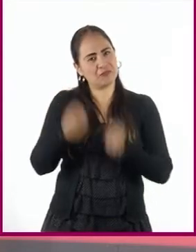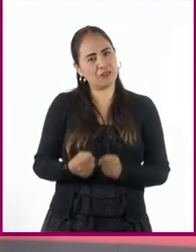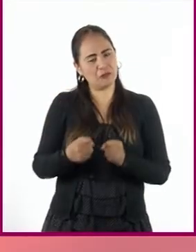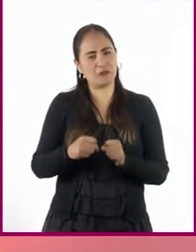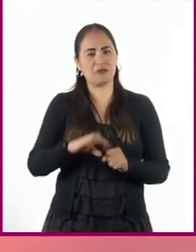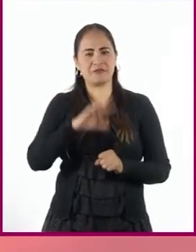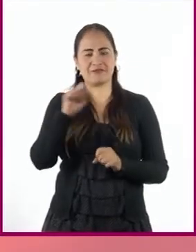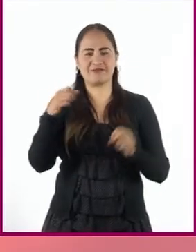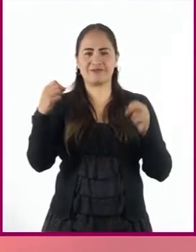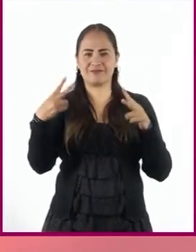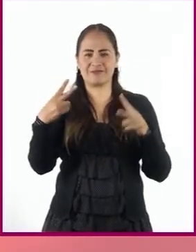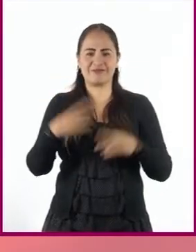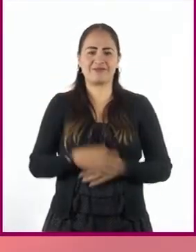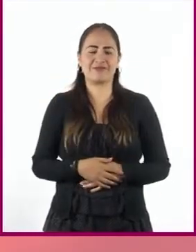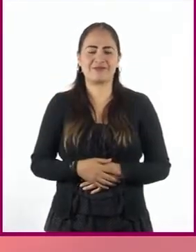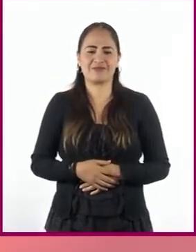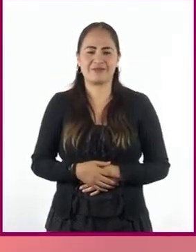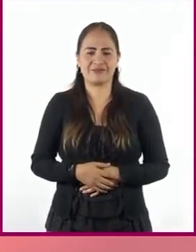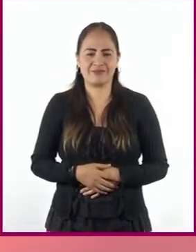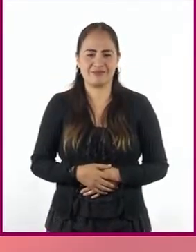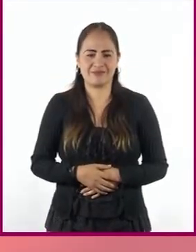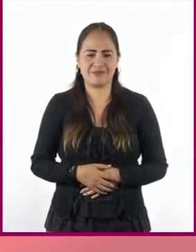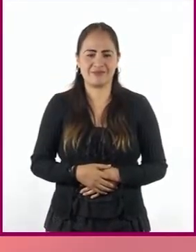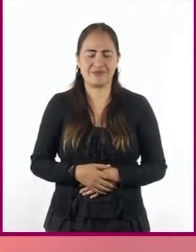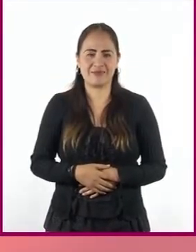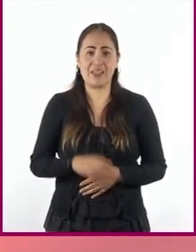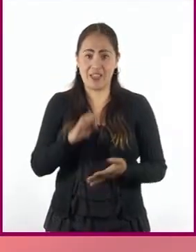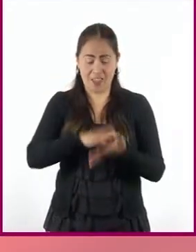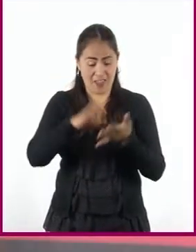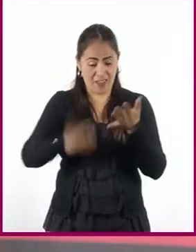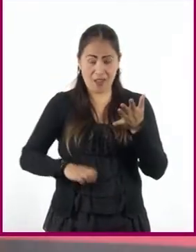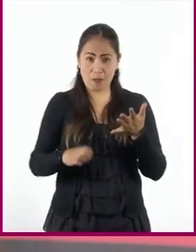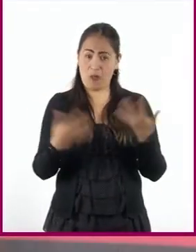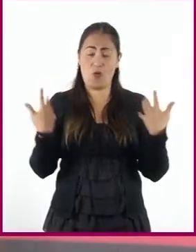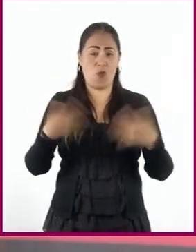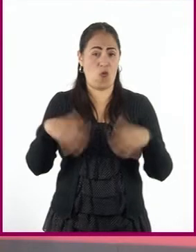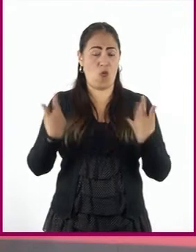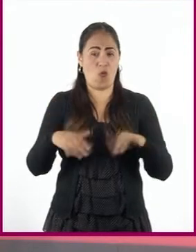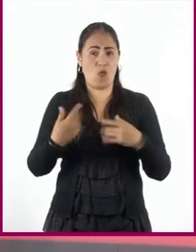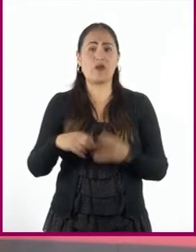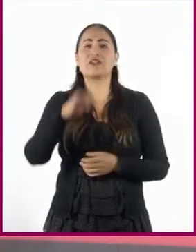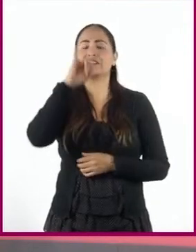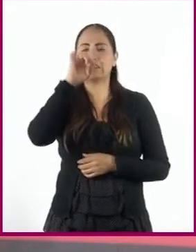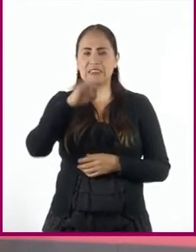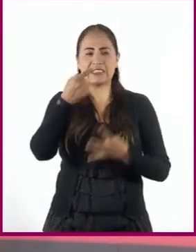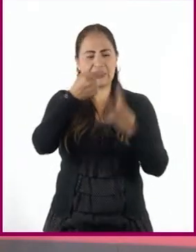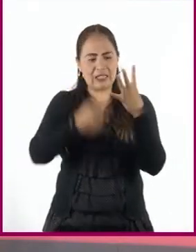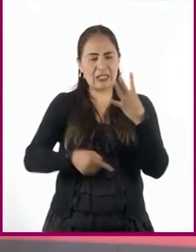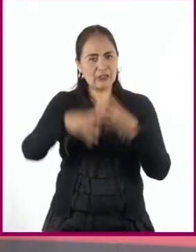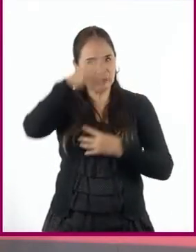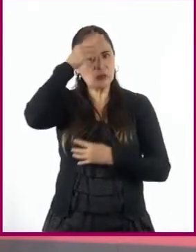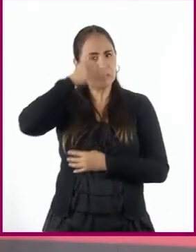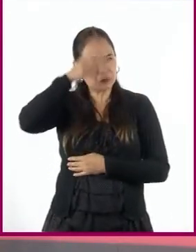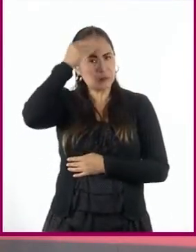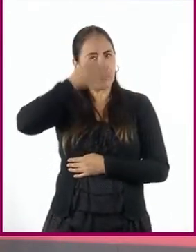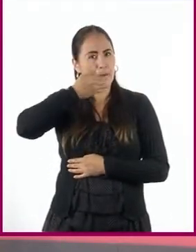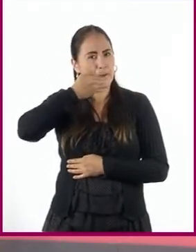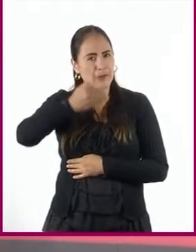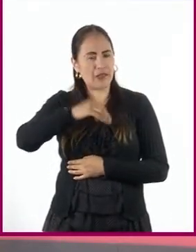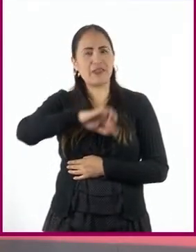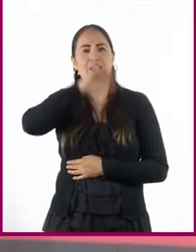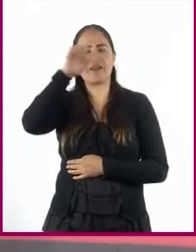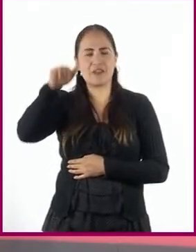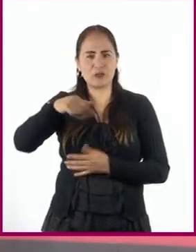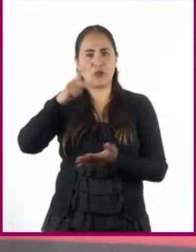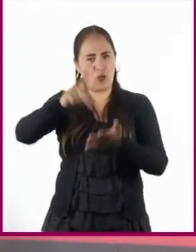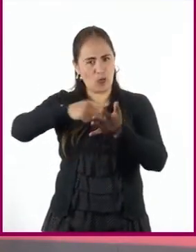próxima. ¿Se fue, profesor? así, con su ejemplo y todo. Pero nos dejó enseñanzas importantes y en un momento las vamos